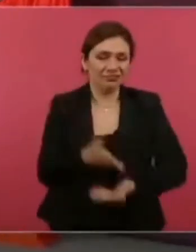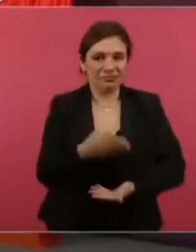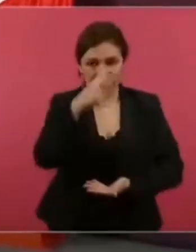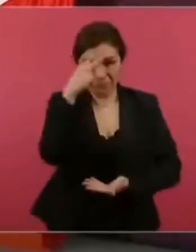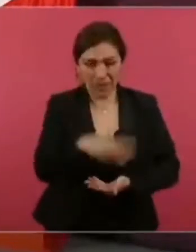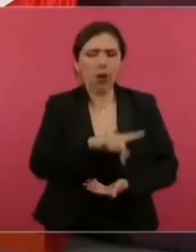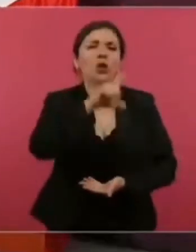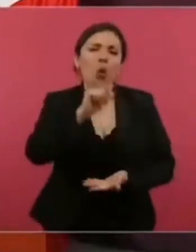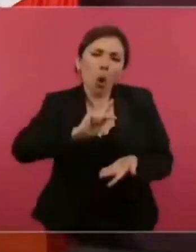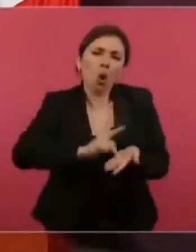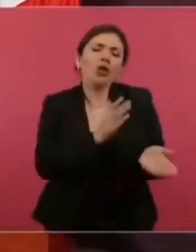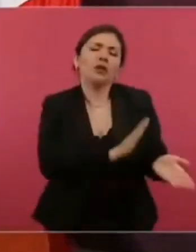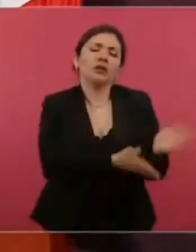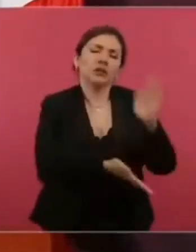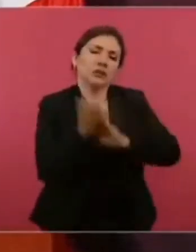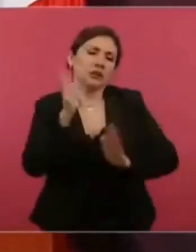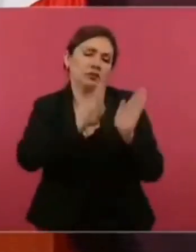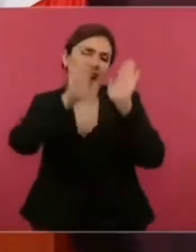regresado.